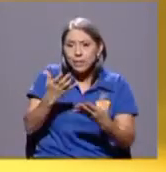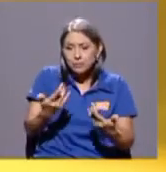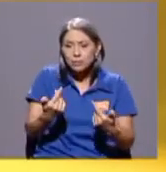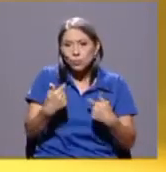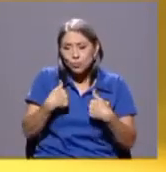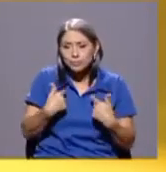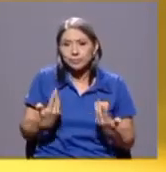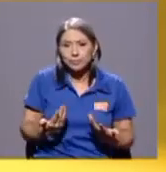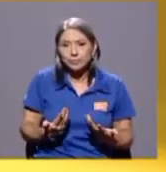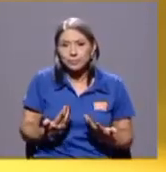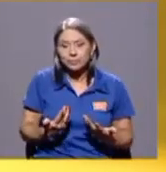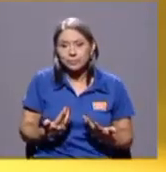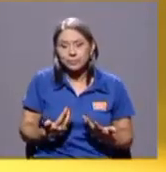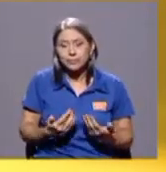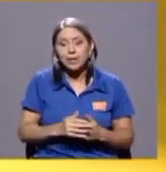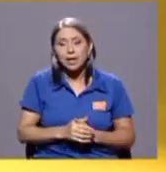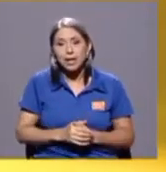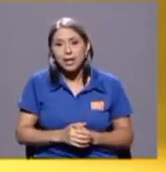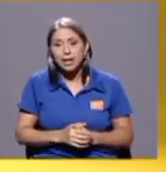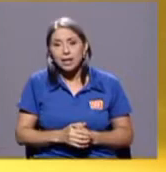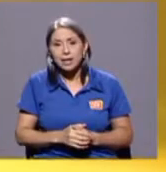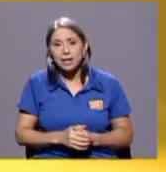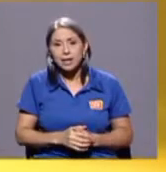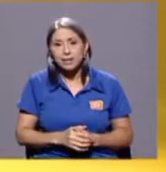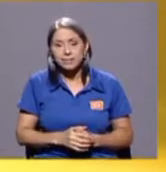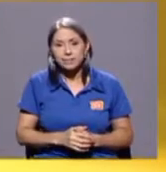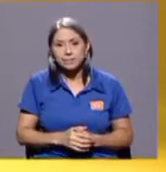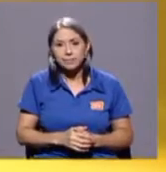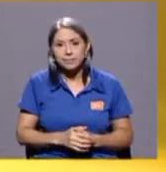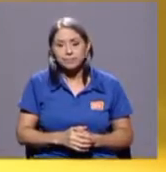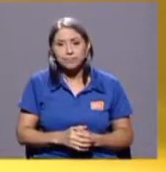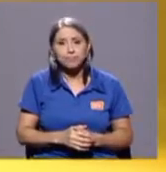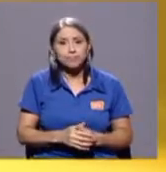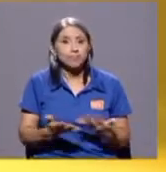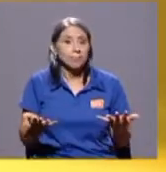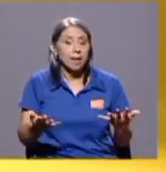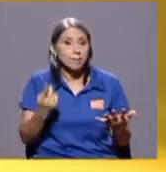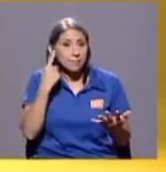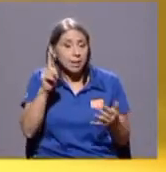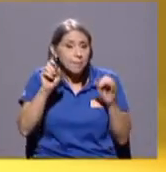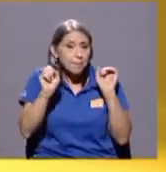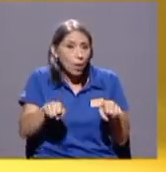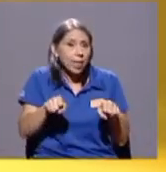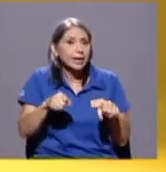De suerte que tenemos que salir adelante.